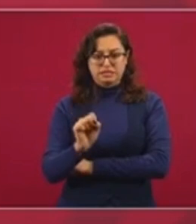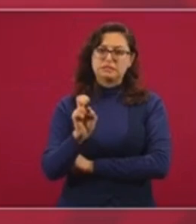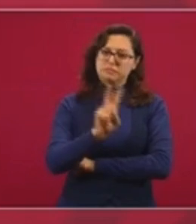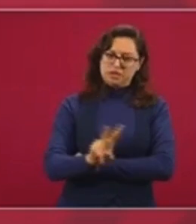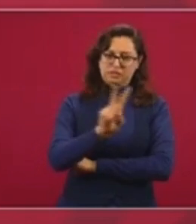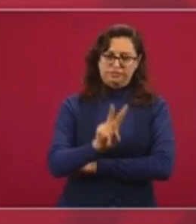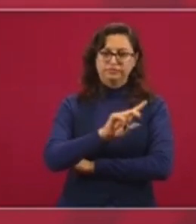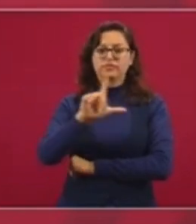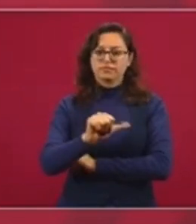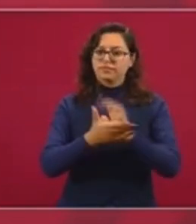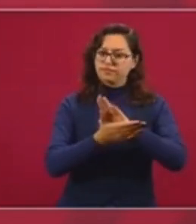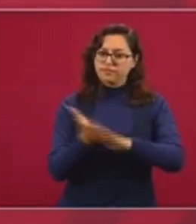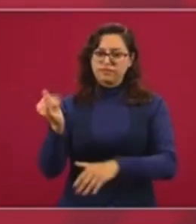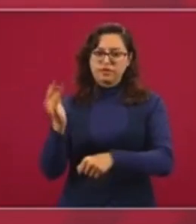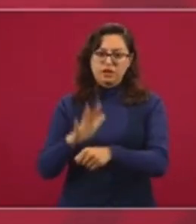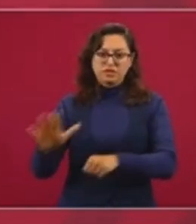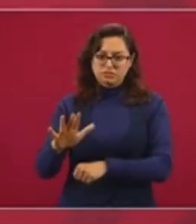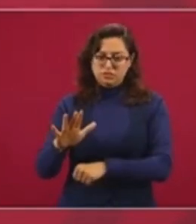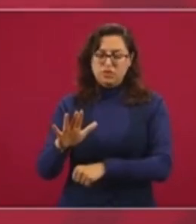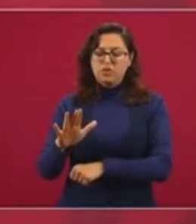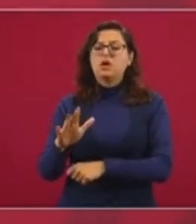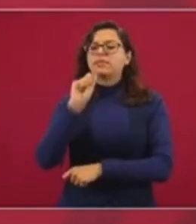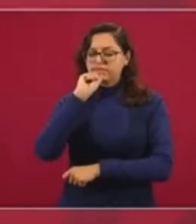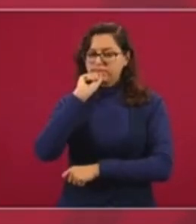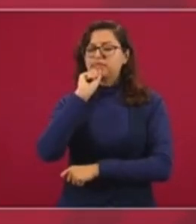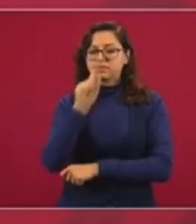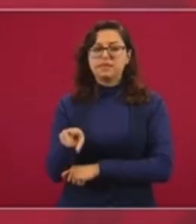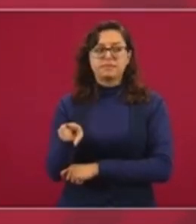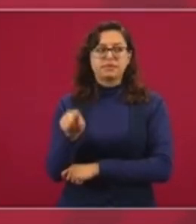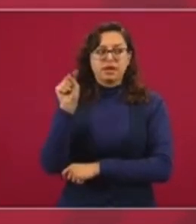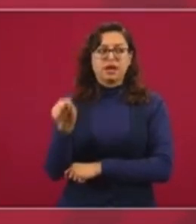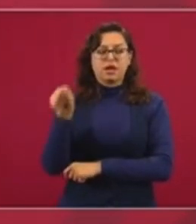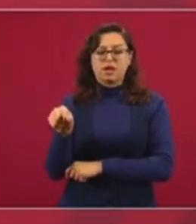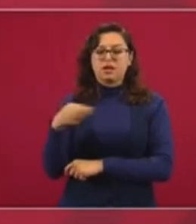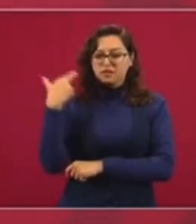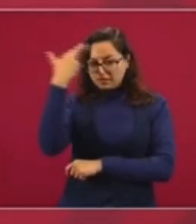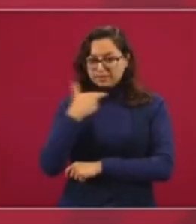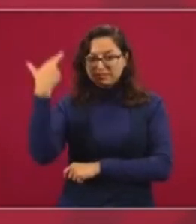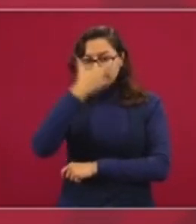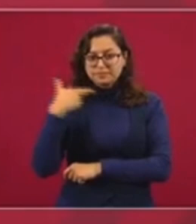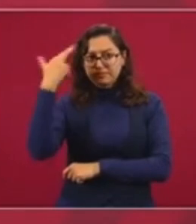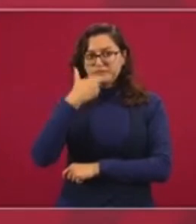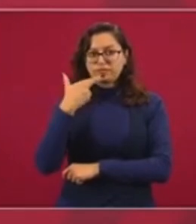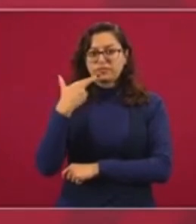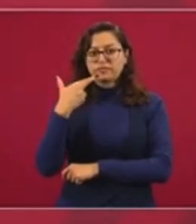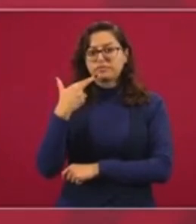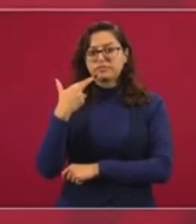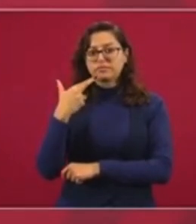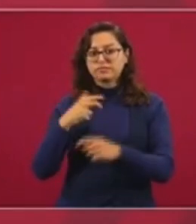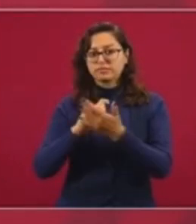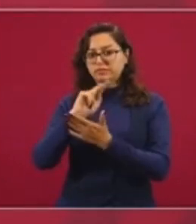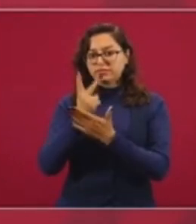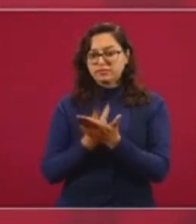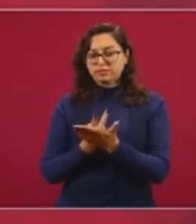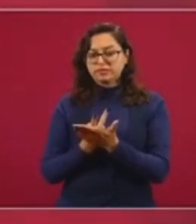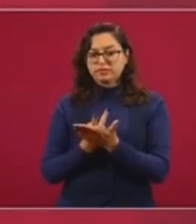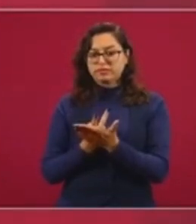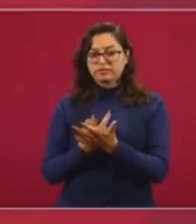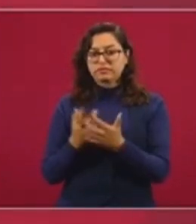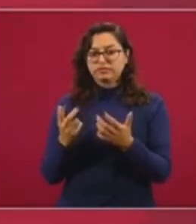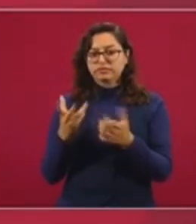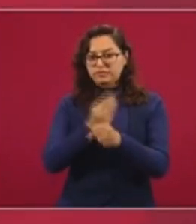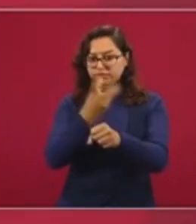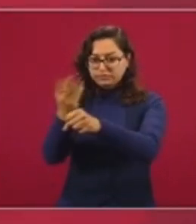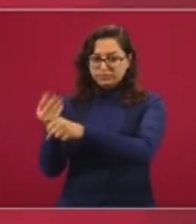nos vamos a trasladar al Istmo de Tehuantepec, también a hacer una supervisión del programa de